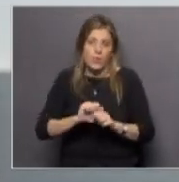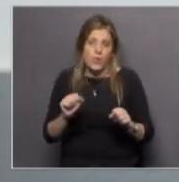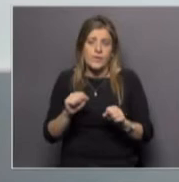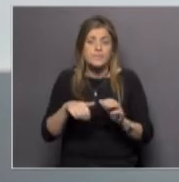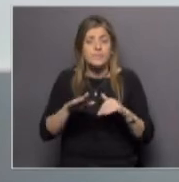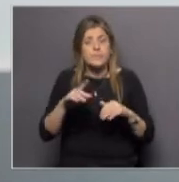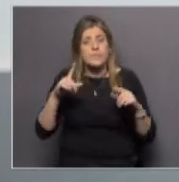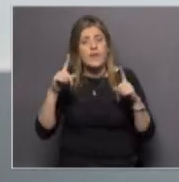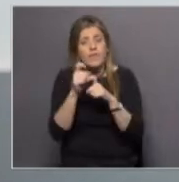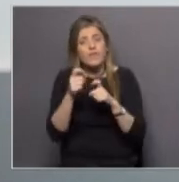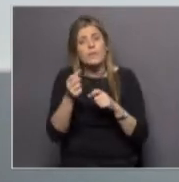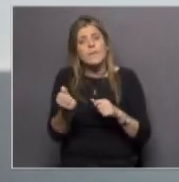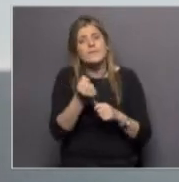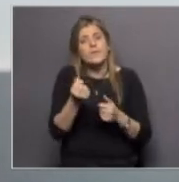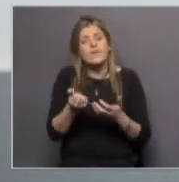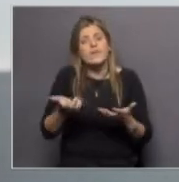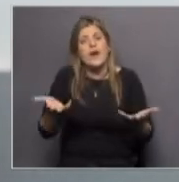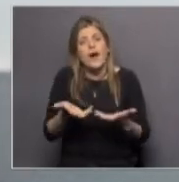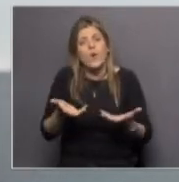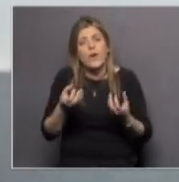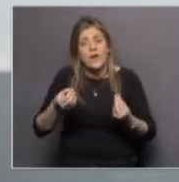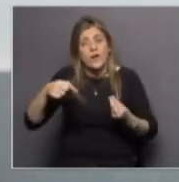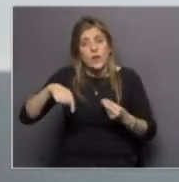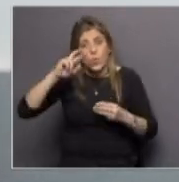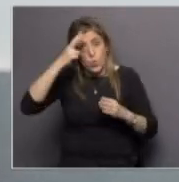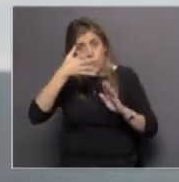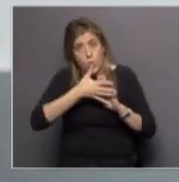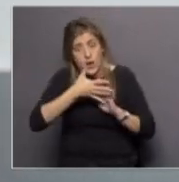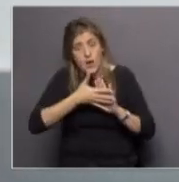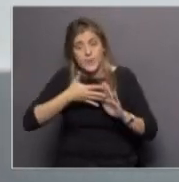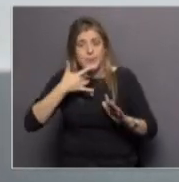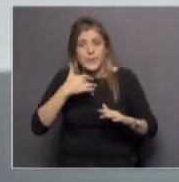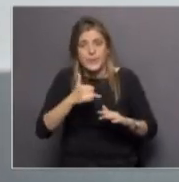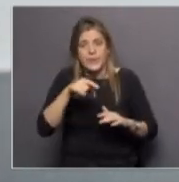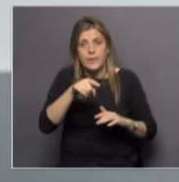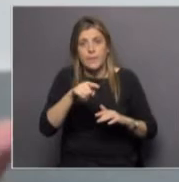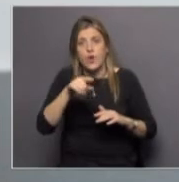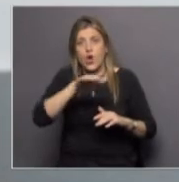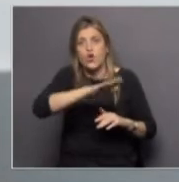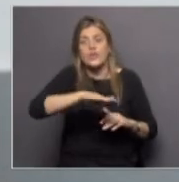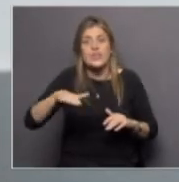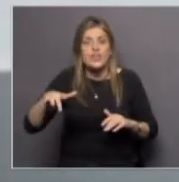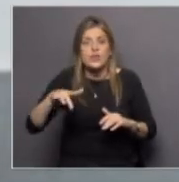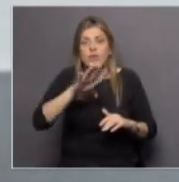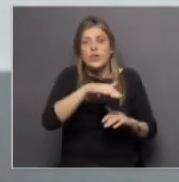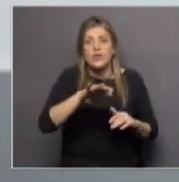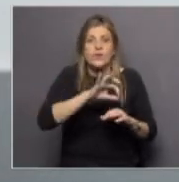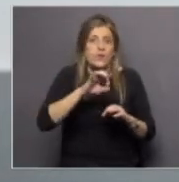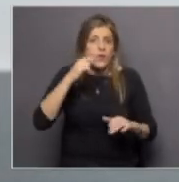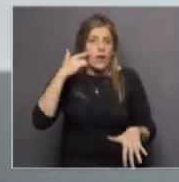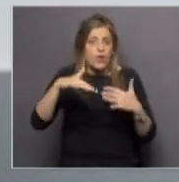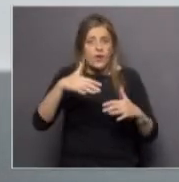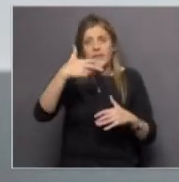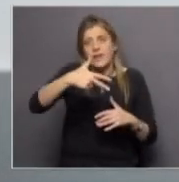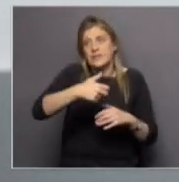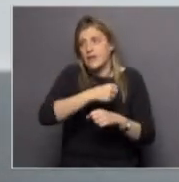más importante en este momento es que en Uruguay por ejemplo en niños vamos a decir en adolescentes de